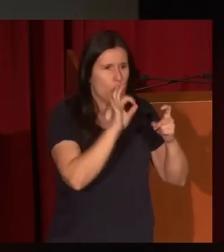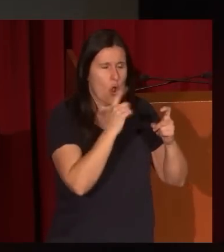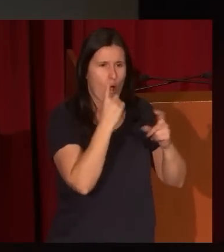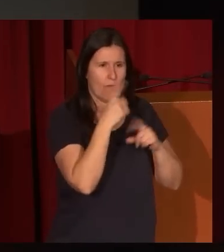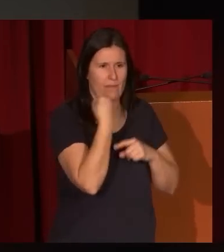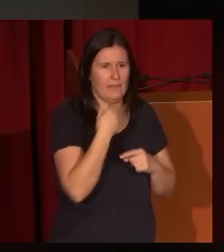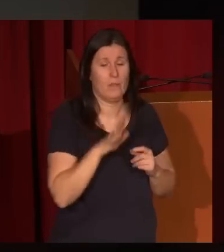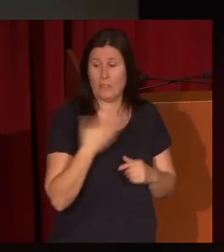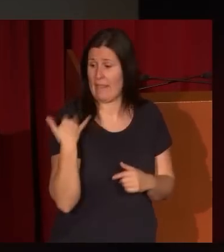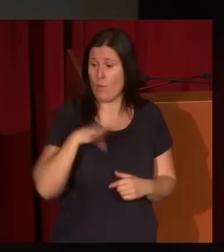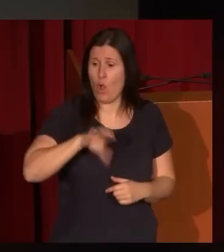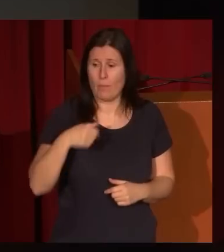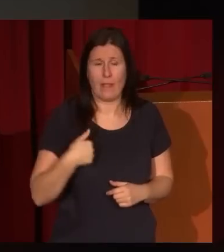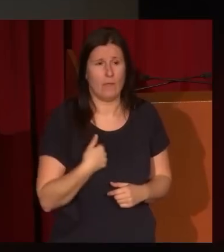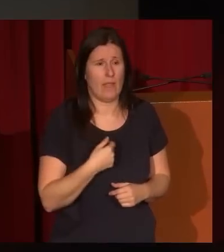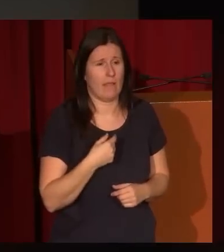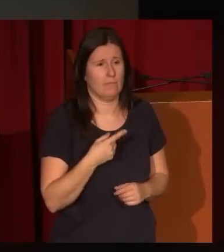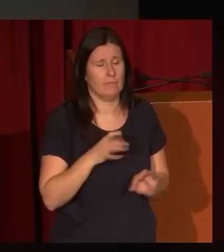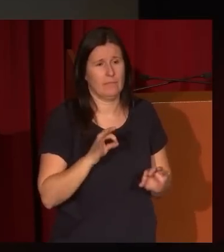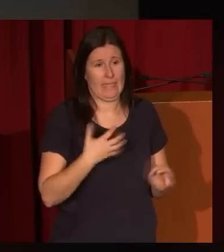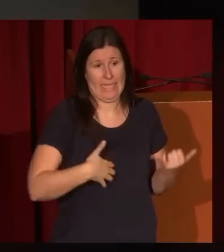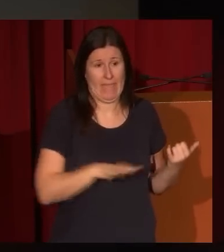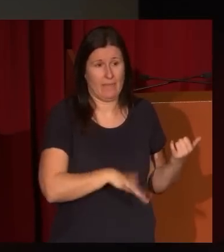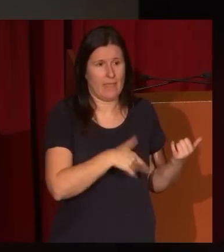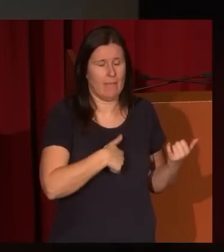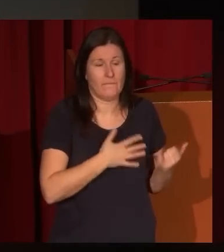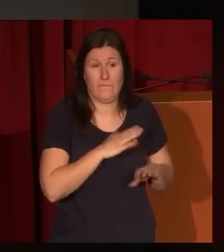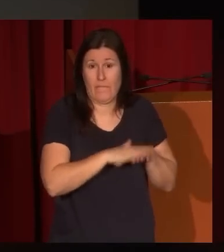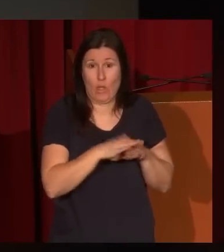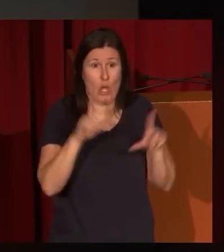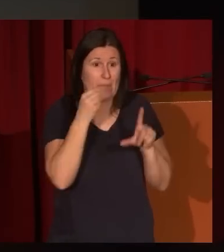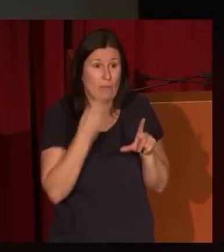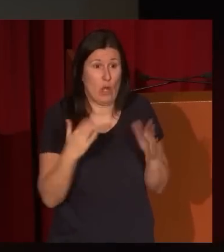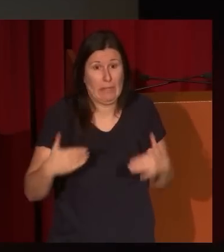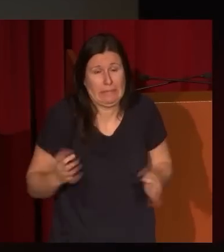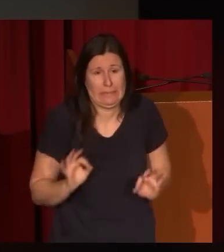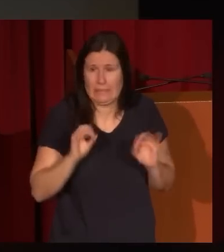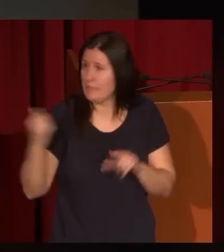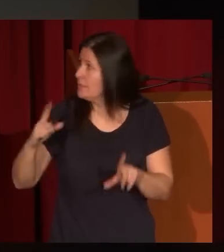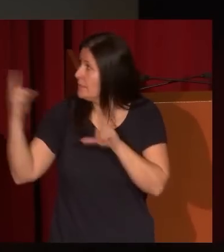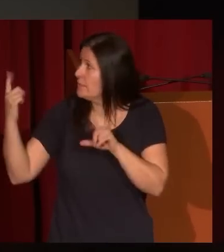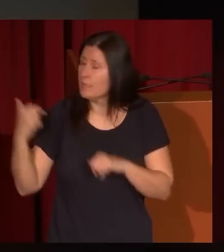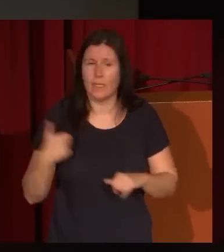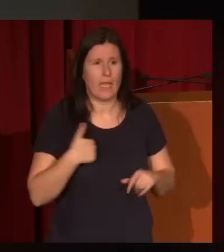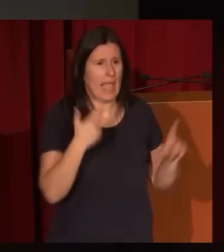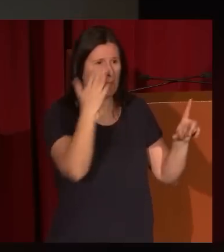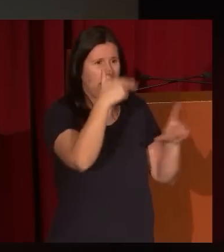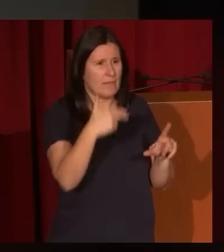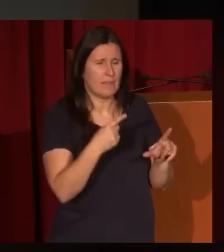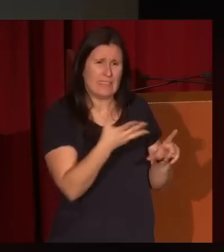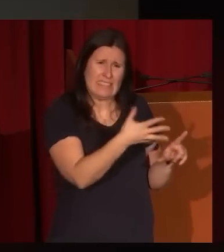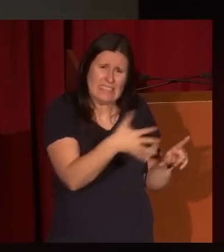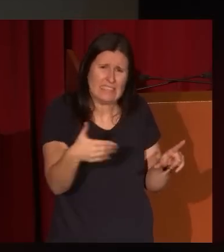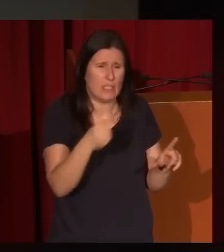comprado por la Real Maestranza de Sevilla sinto no tener una imagen mejor. Aquí se desenvuelve mal, Lucas, se desenvuelve con figuras muy